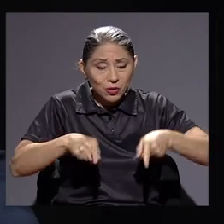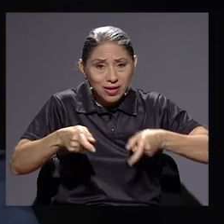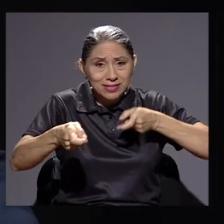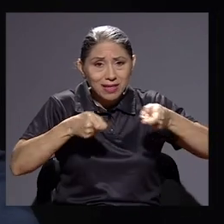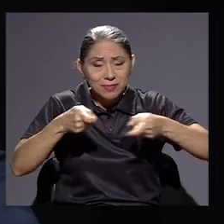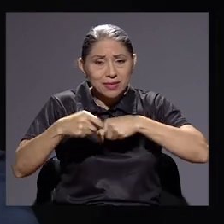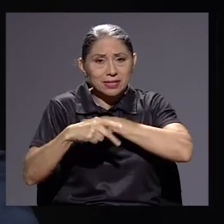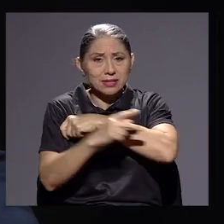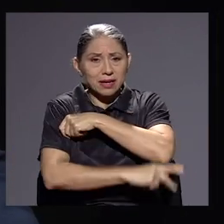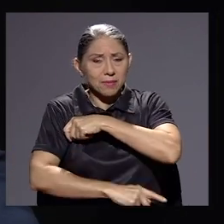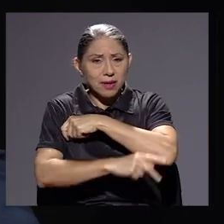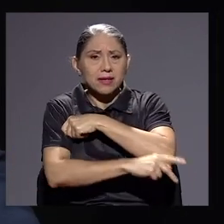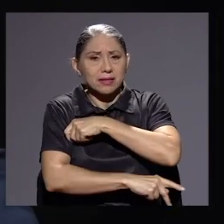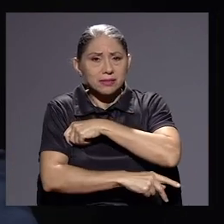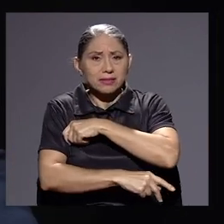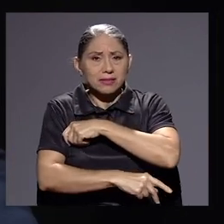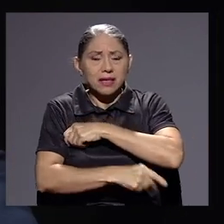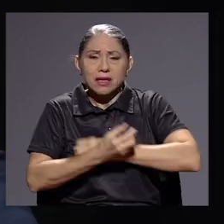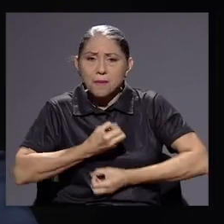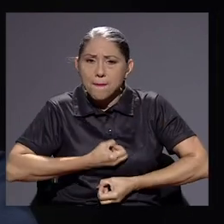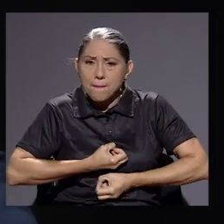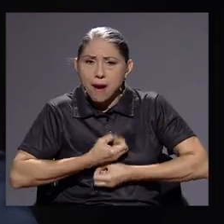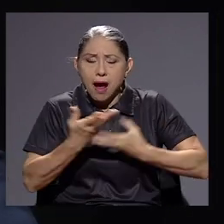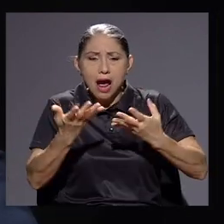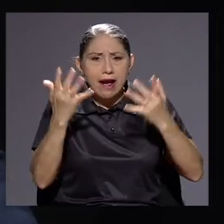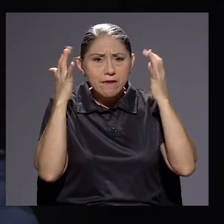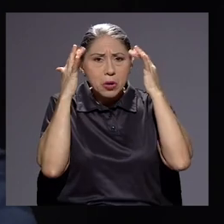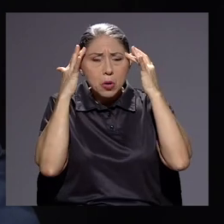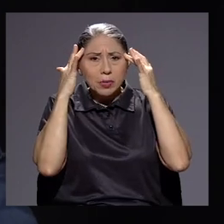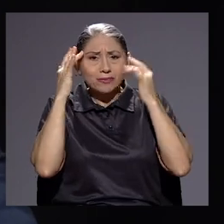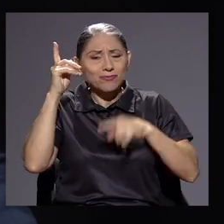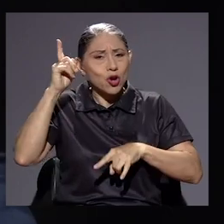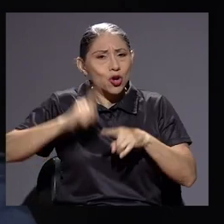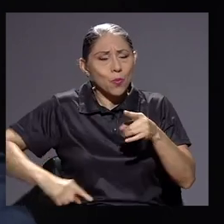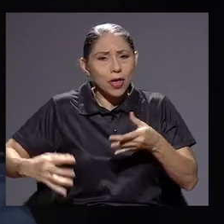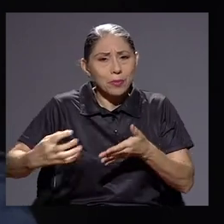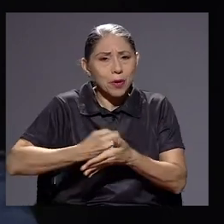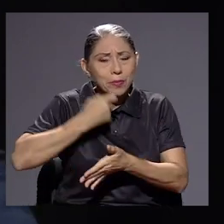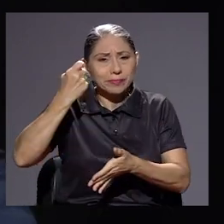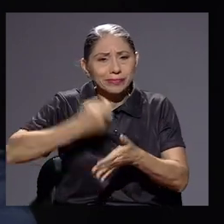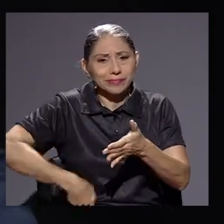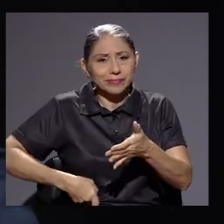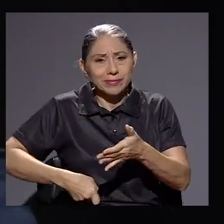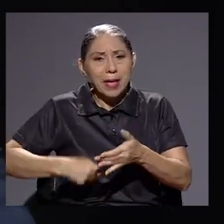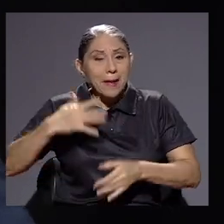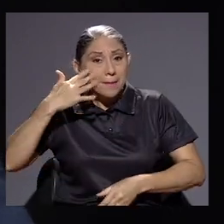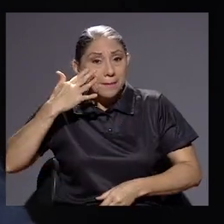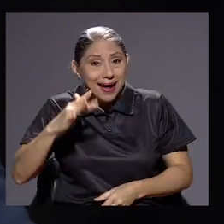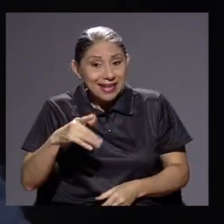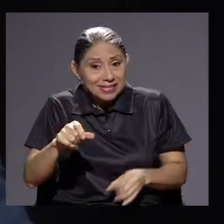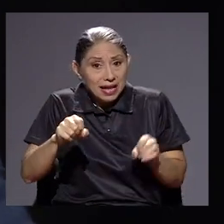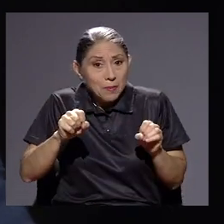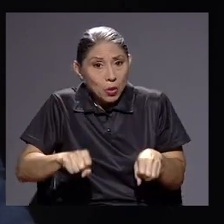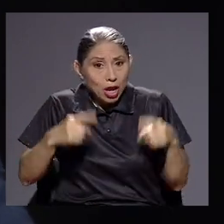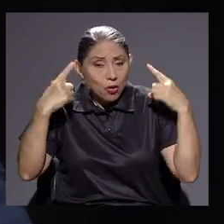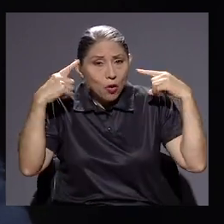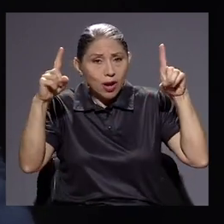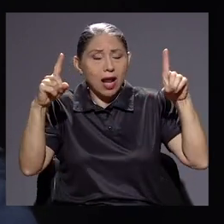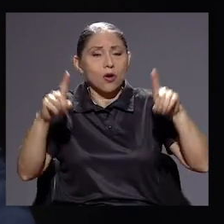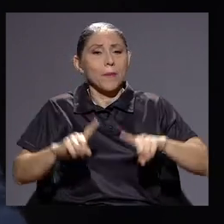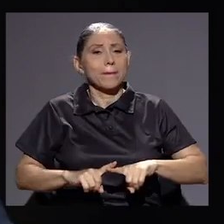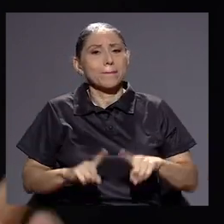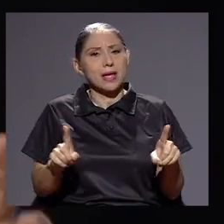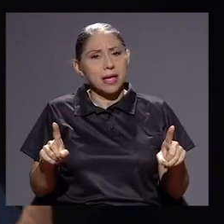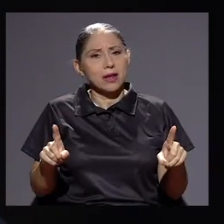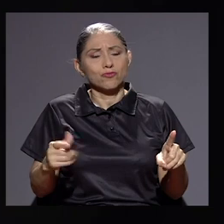y manifiestan una gran preocupación porque no pueden recaudar. Parece que podrían tener mecanismos de lograrlo, pero